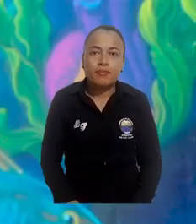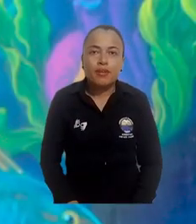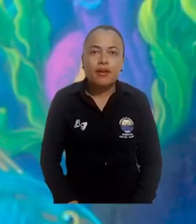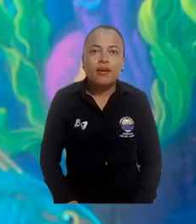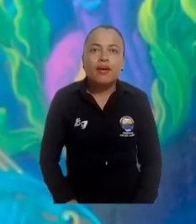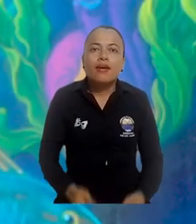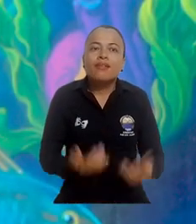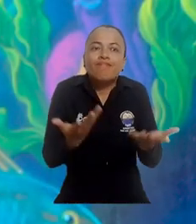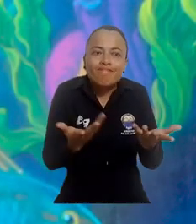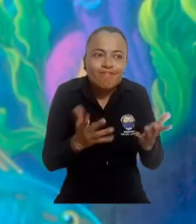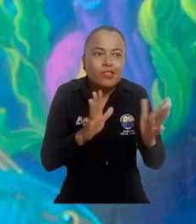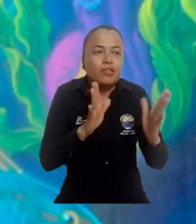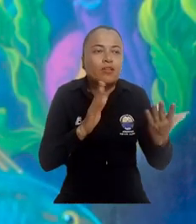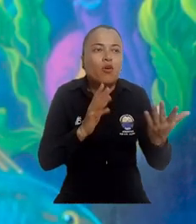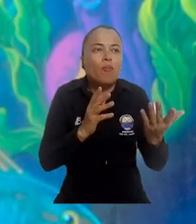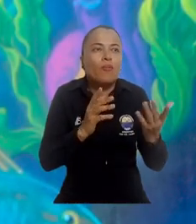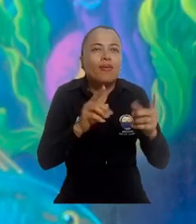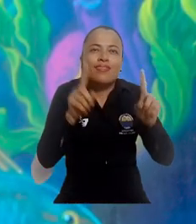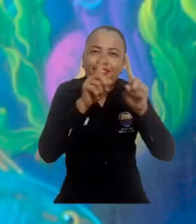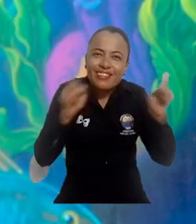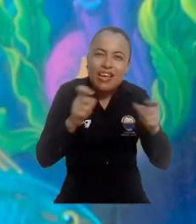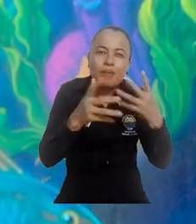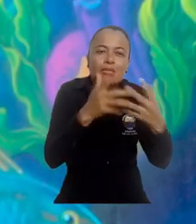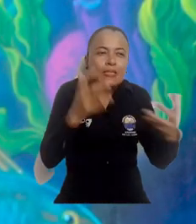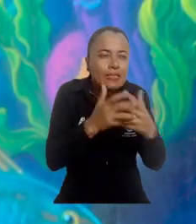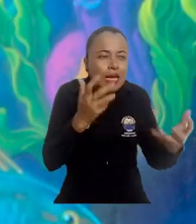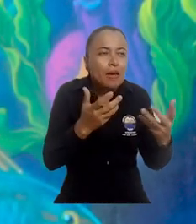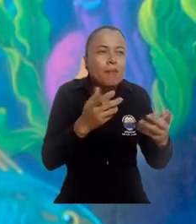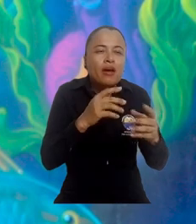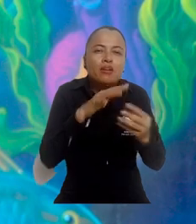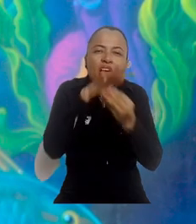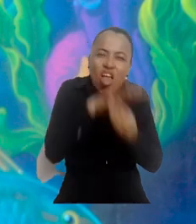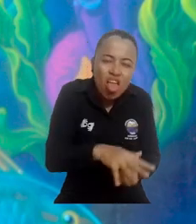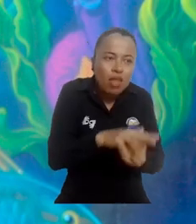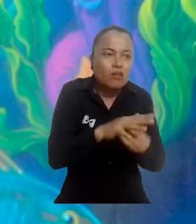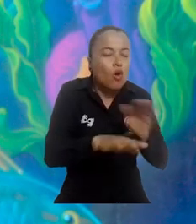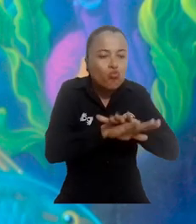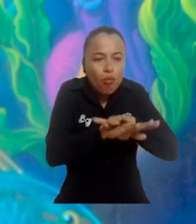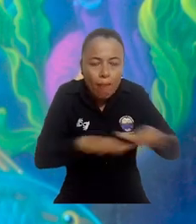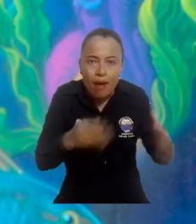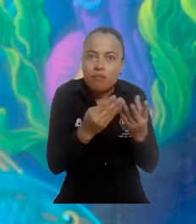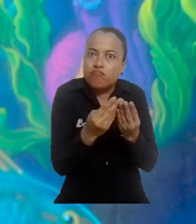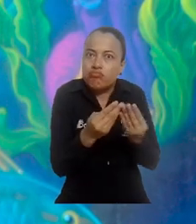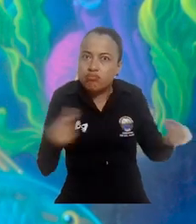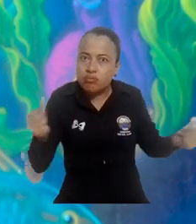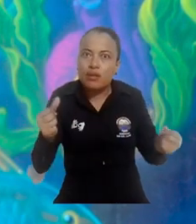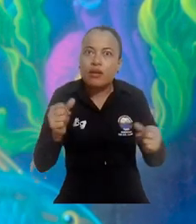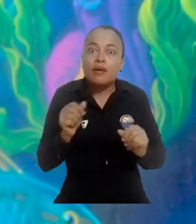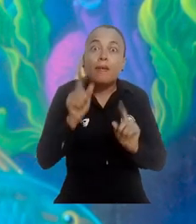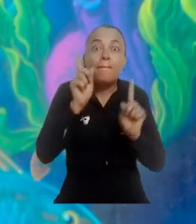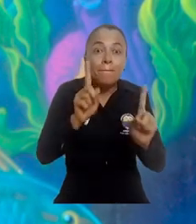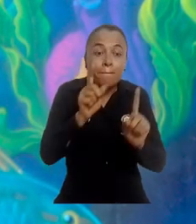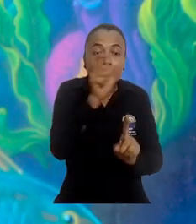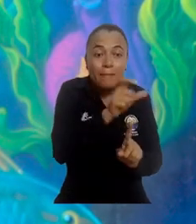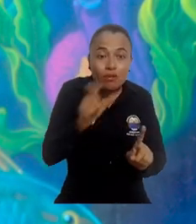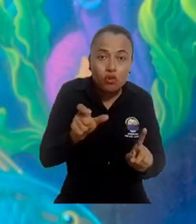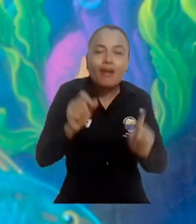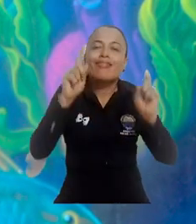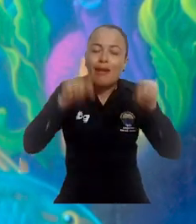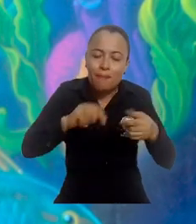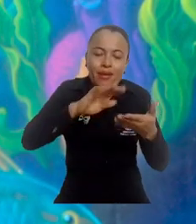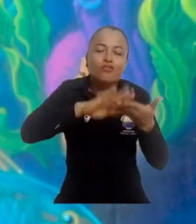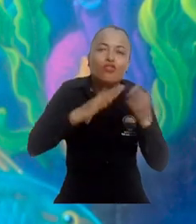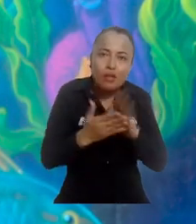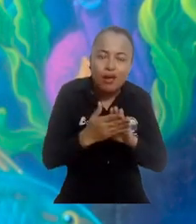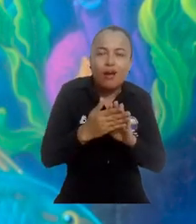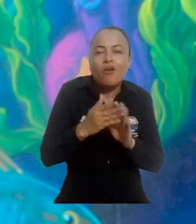rupturas, de agrietar los sistemas, esos sistemas que oprimen, que violentan, no solamente a los sujetos individuales, sino a las comunidades, a la